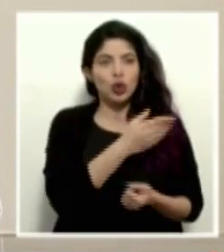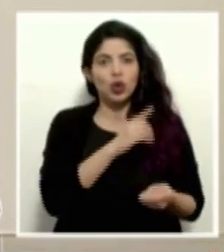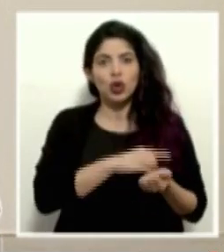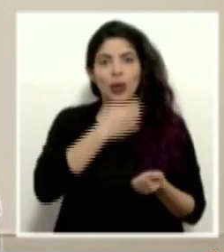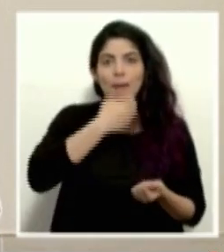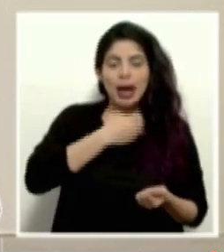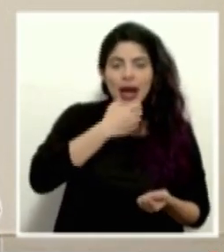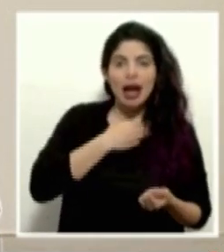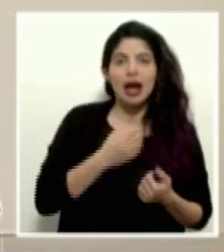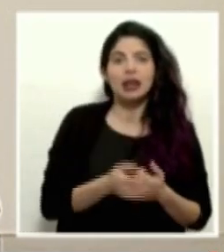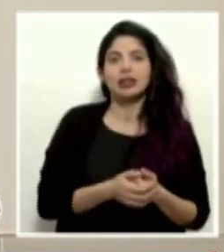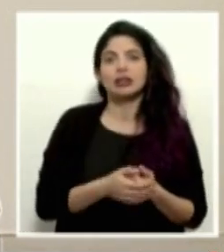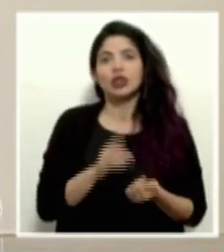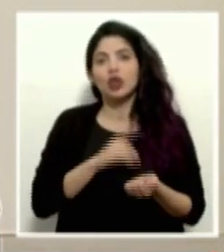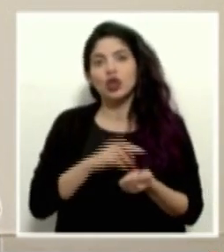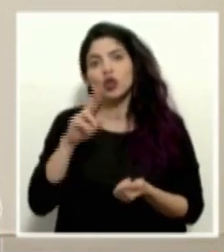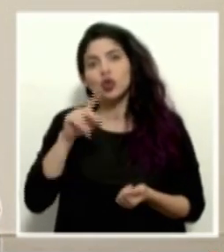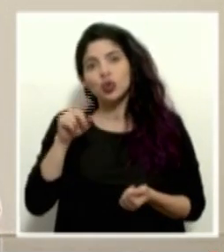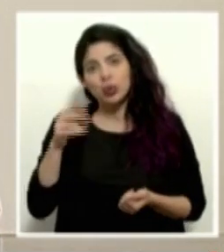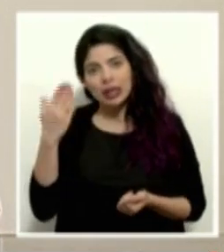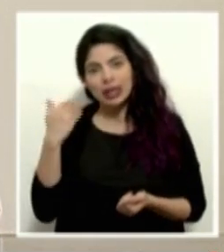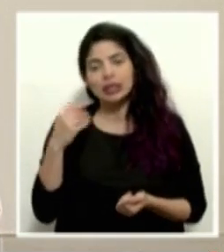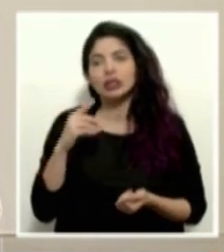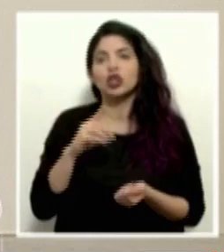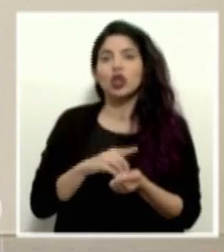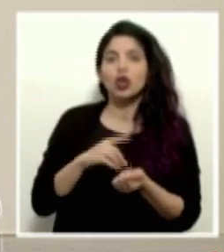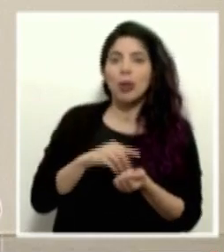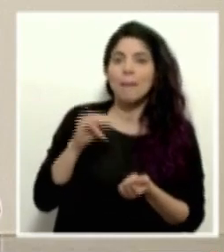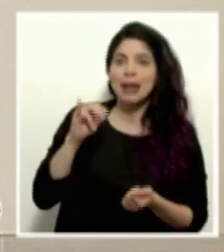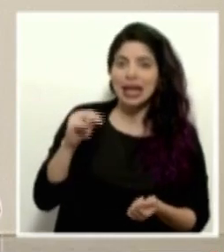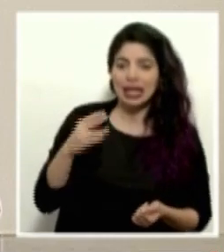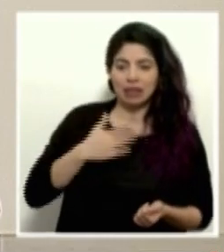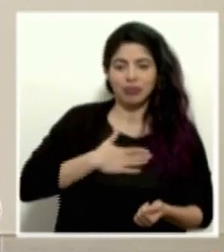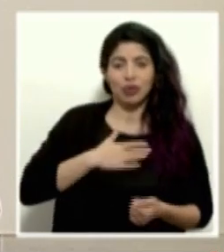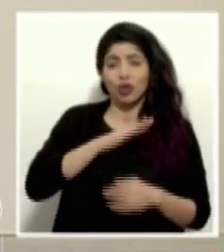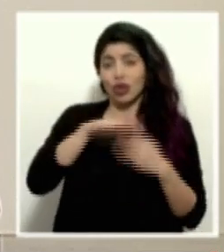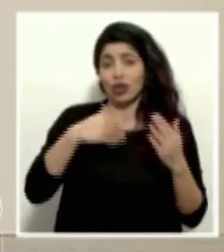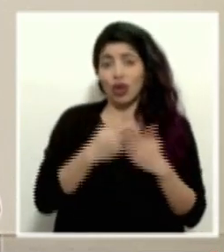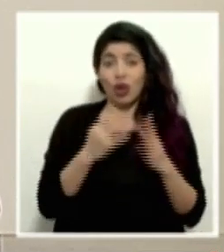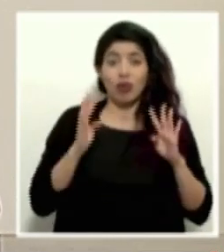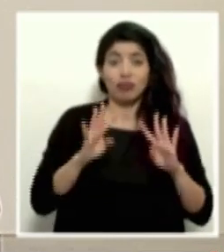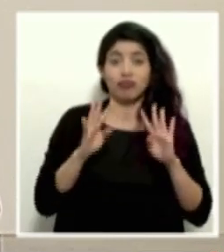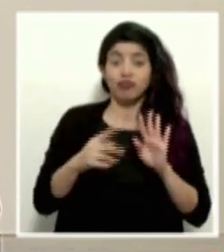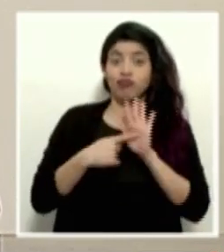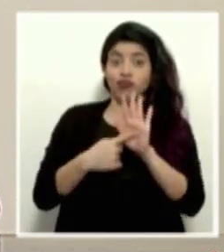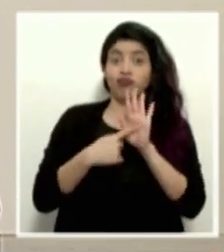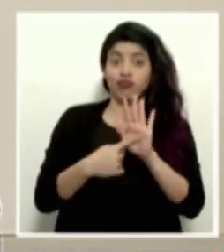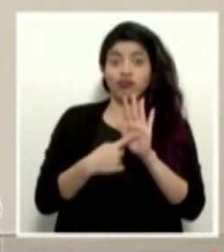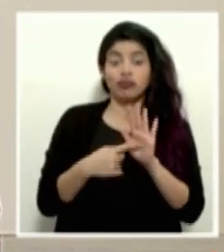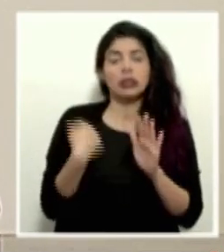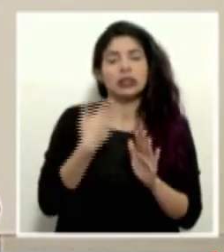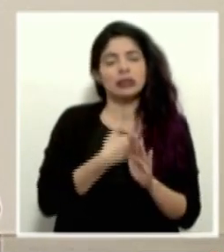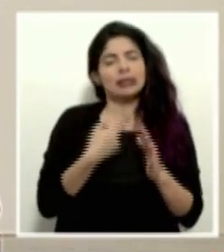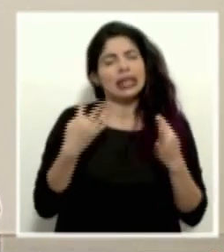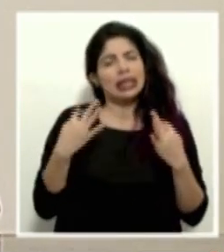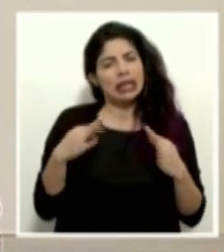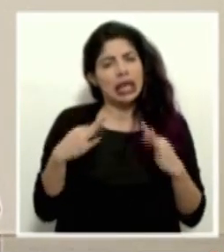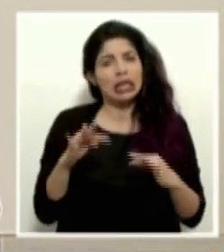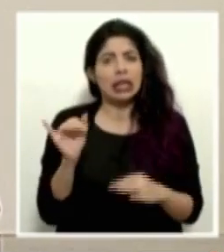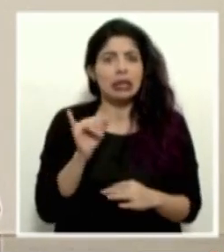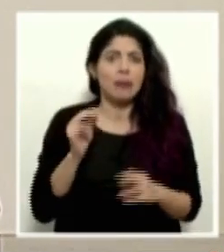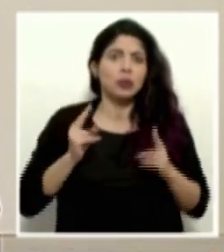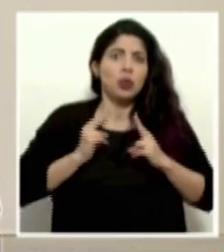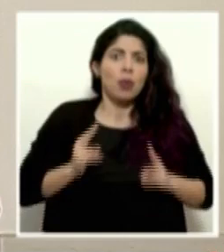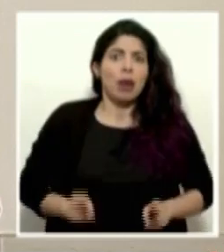doctor Macaya, el doctor Ruiz en su momento, el doctor Marín, mi persona, todos los que estamos acá y pues tratamos en la medida de lo posible, también